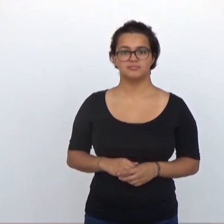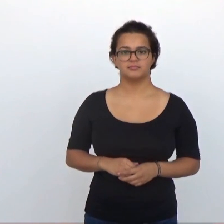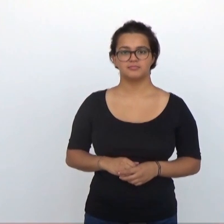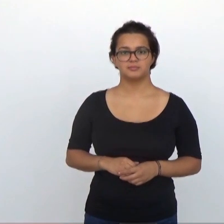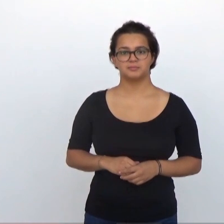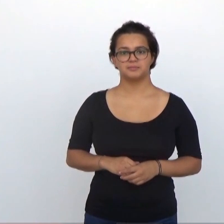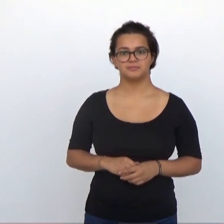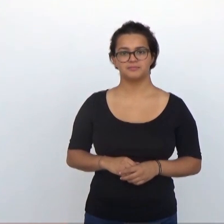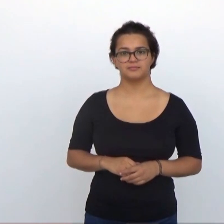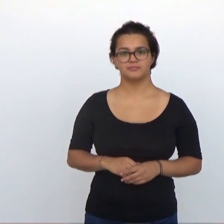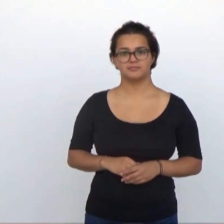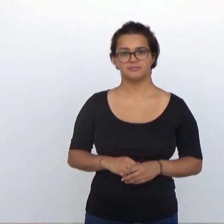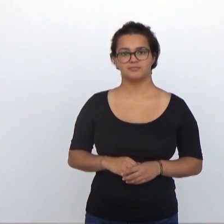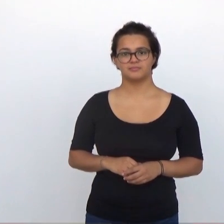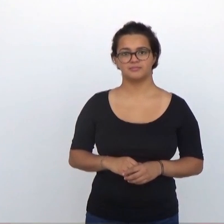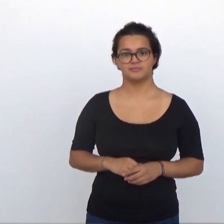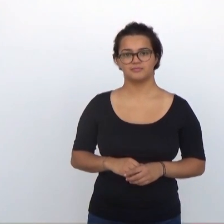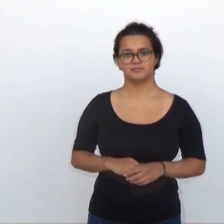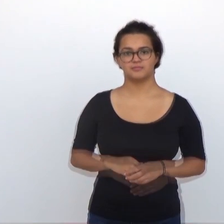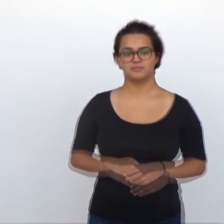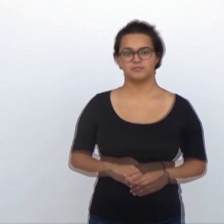Plantan un árbol en el bosque todos los años.